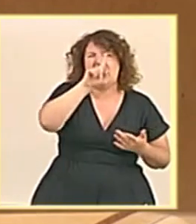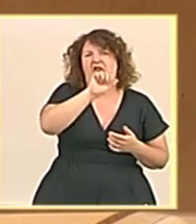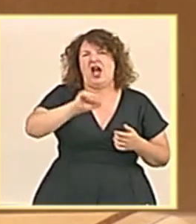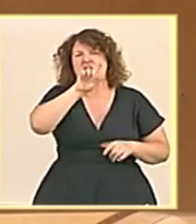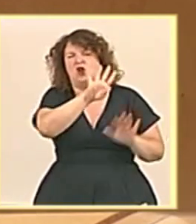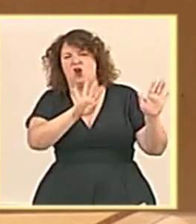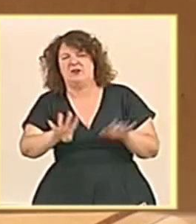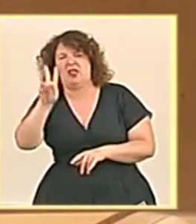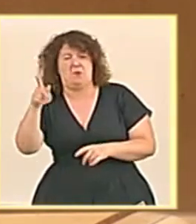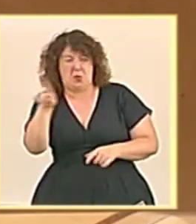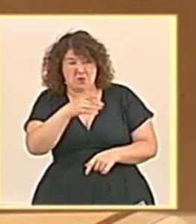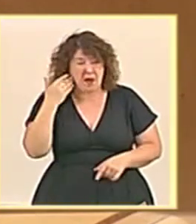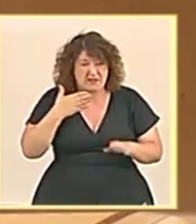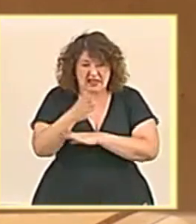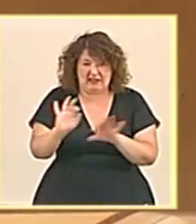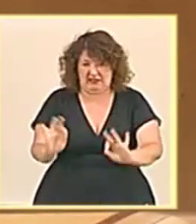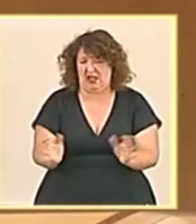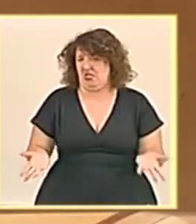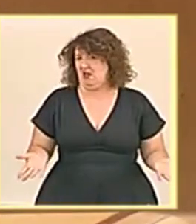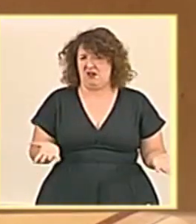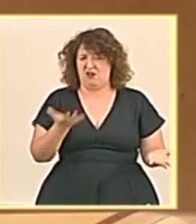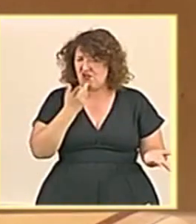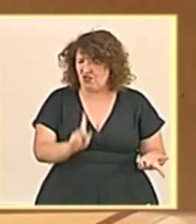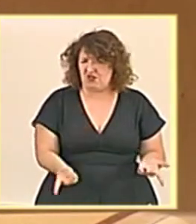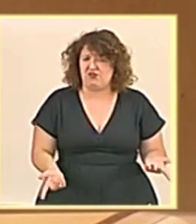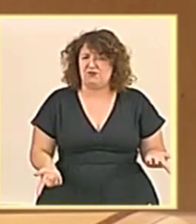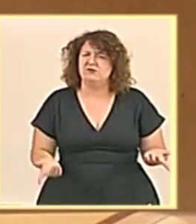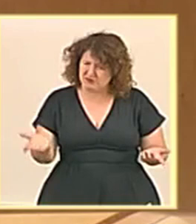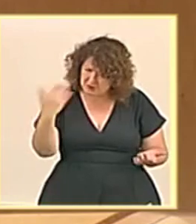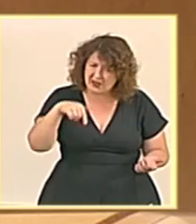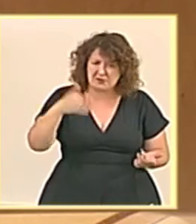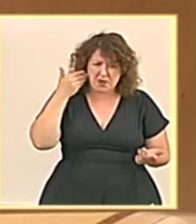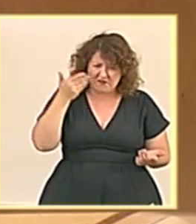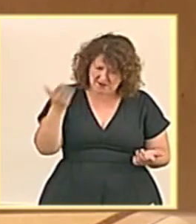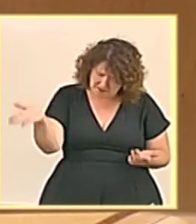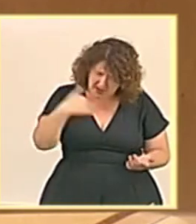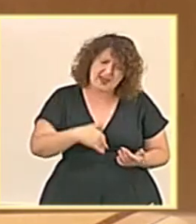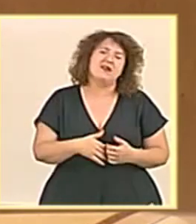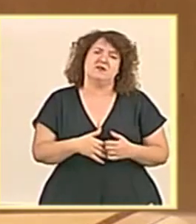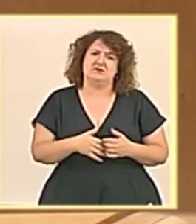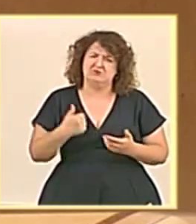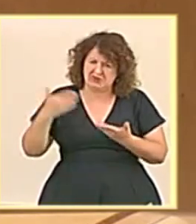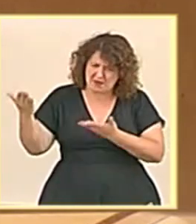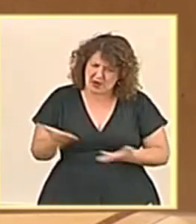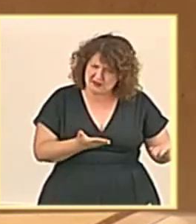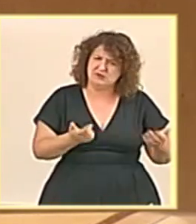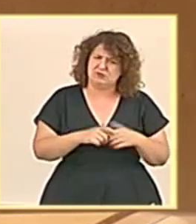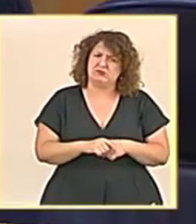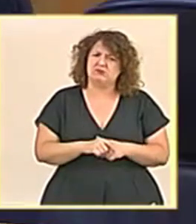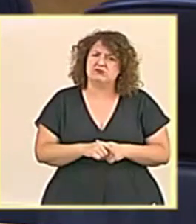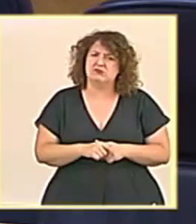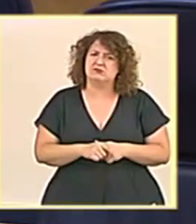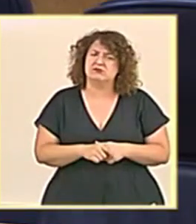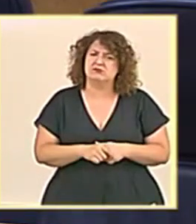92 y usted no conoce Marbella. Yo le digo, ministra, que se venga a Marbella. Véngase usted. Yo le invito a Marbella, ministra.